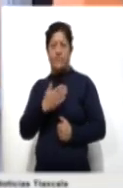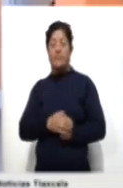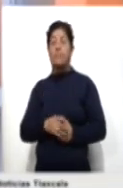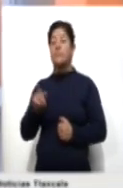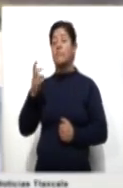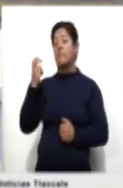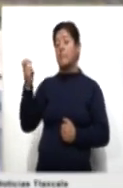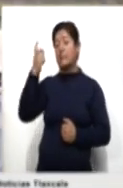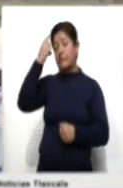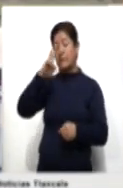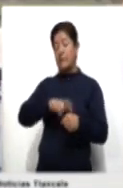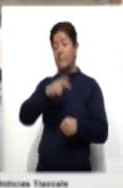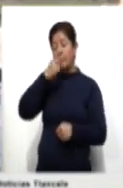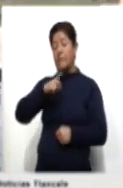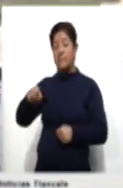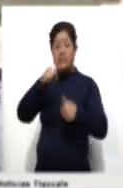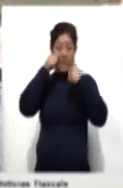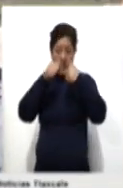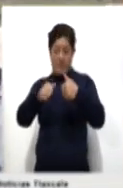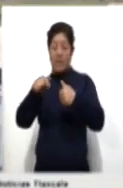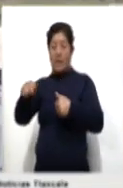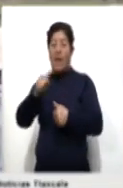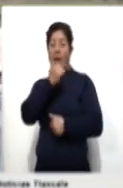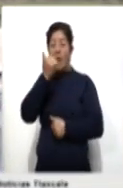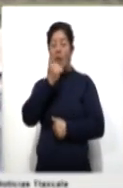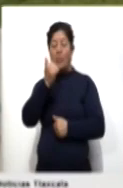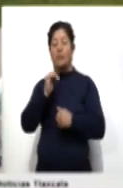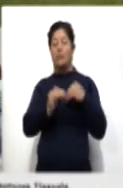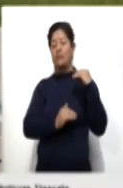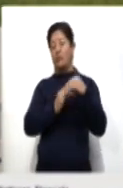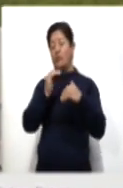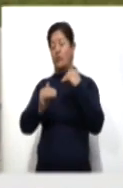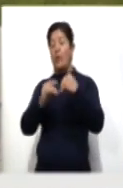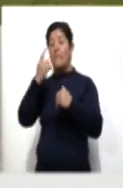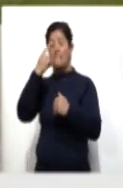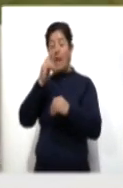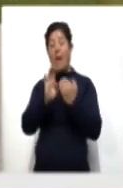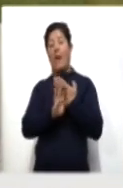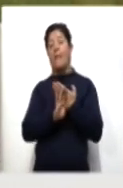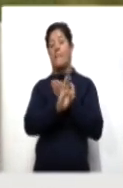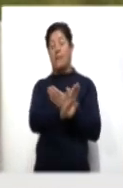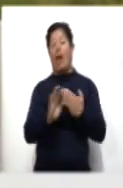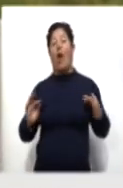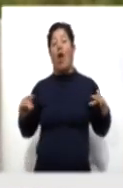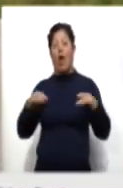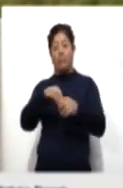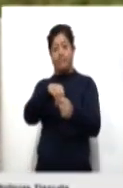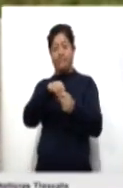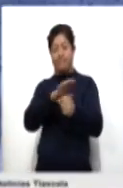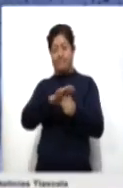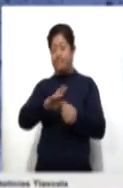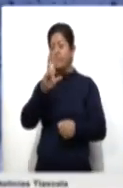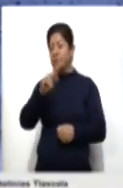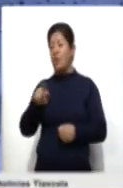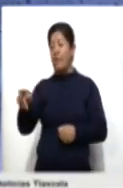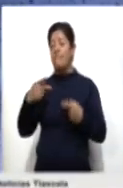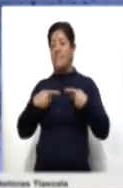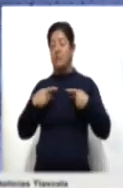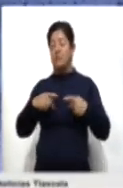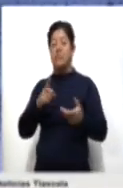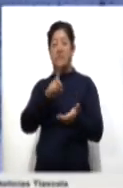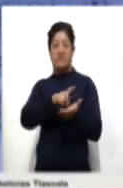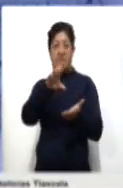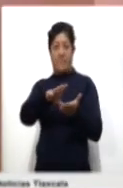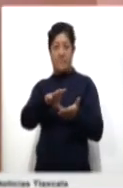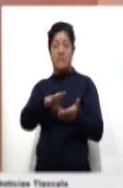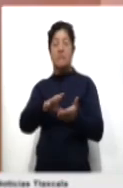que la atención de alumnos será escalonada para evitar conglomeraciones y a aquellos estudiantes con requerimientos especiales por alguna cuestión de